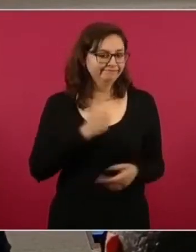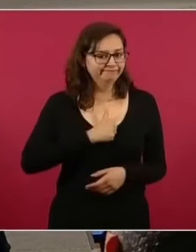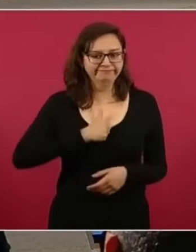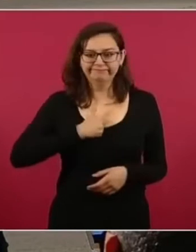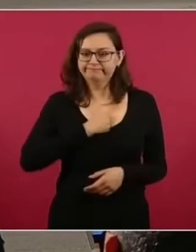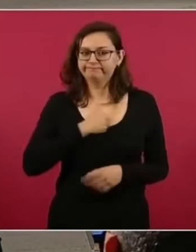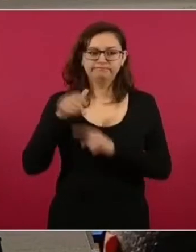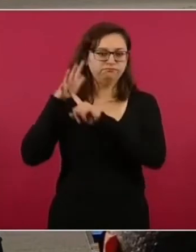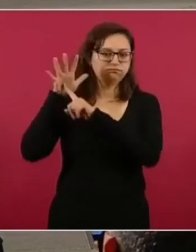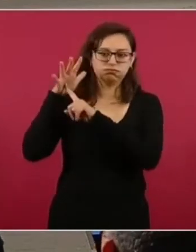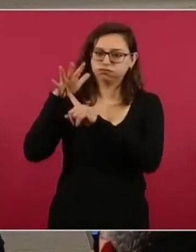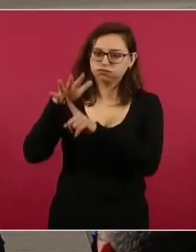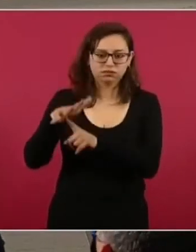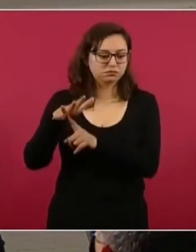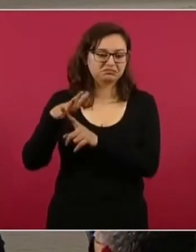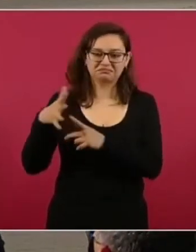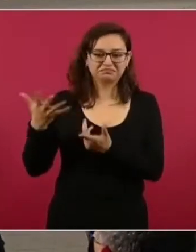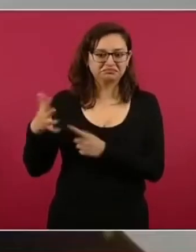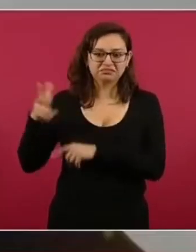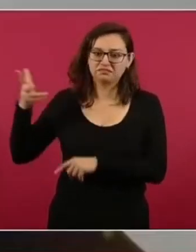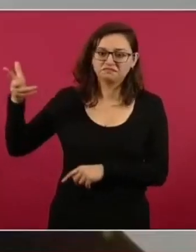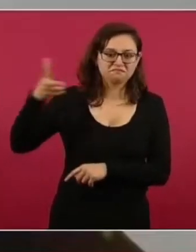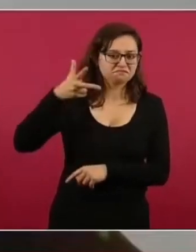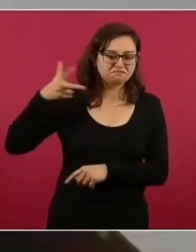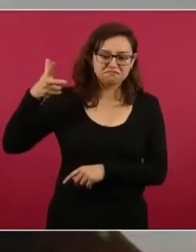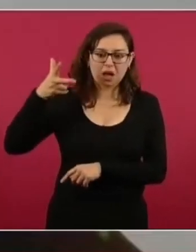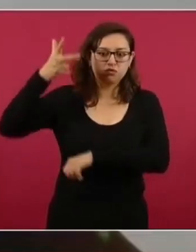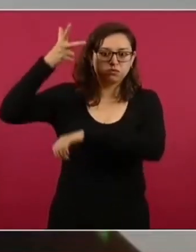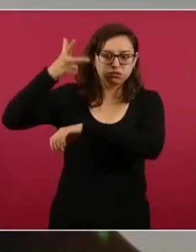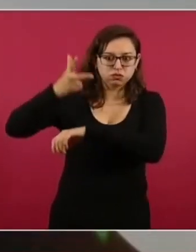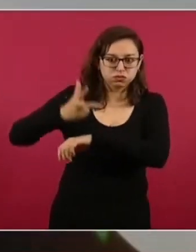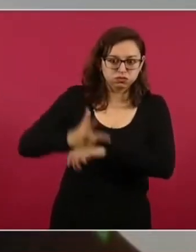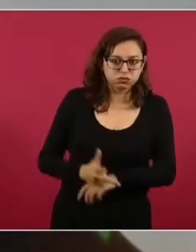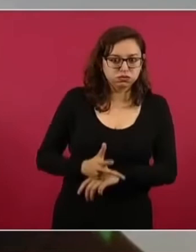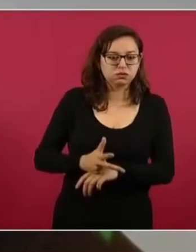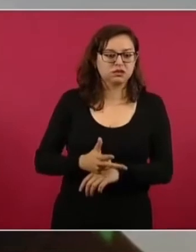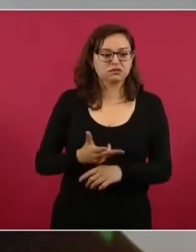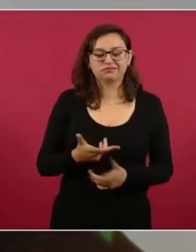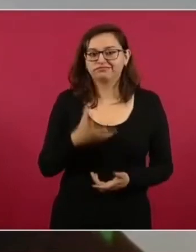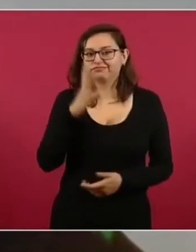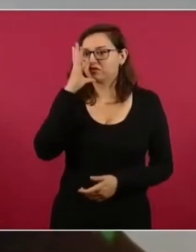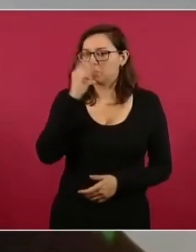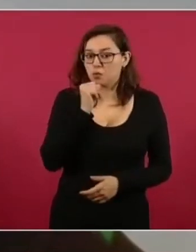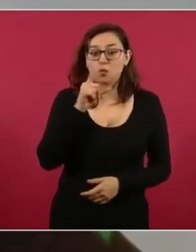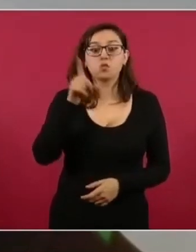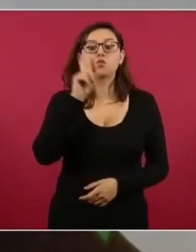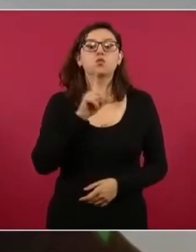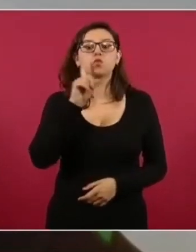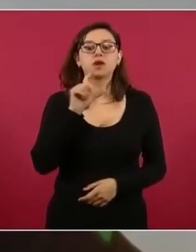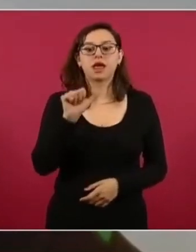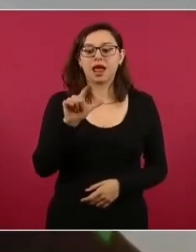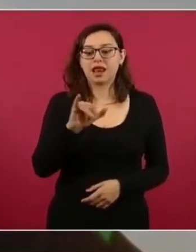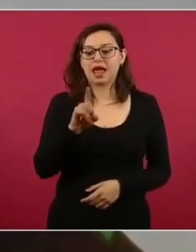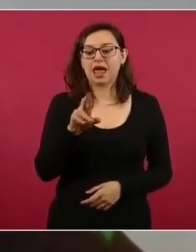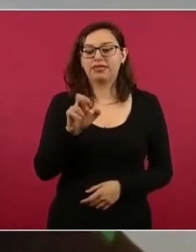pudo aterrizar el helicóptero para poder trasladar a la señora Alejandrina Ramos, que está